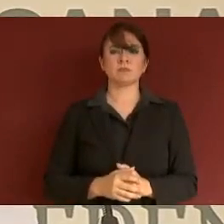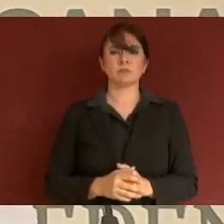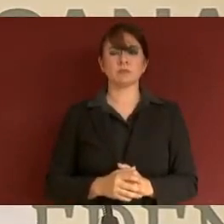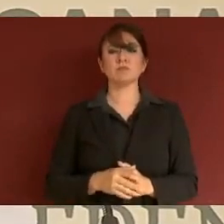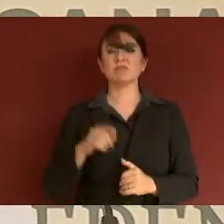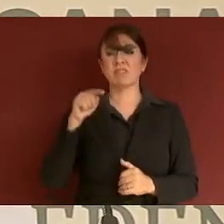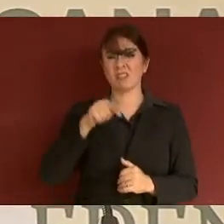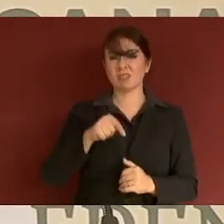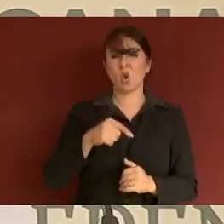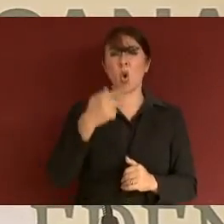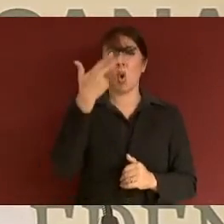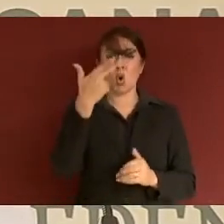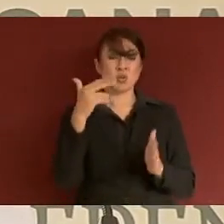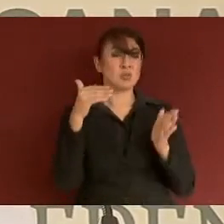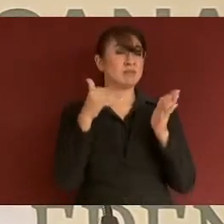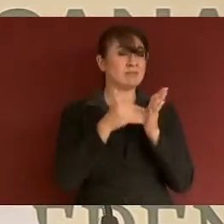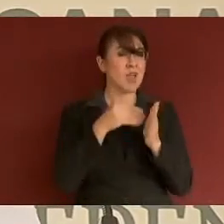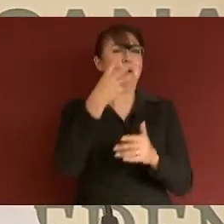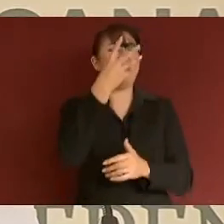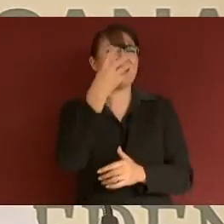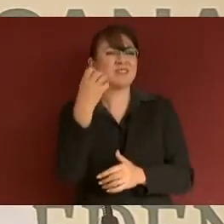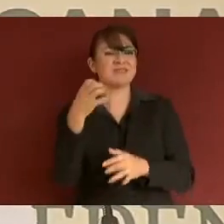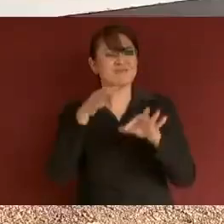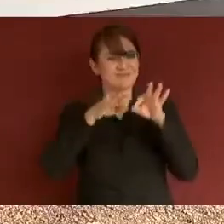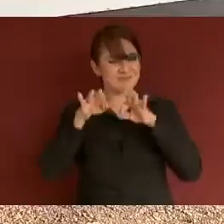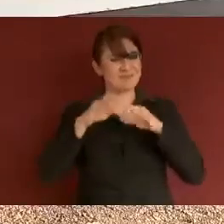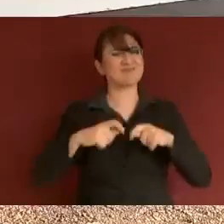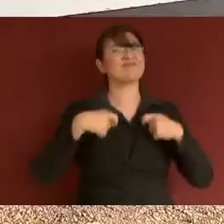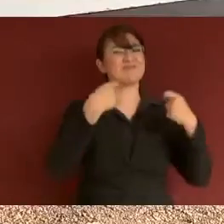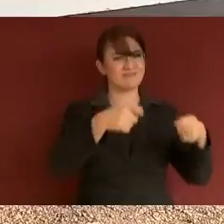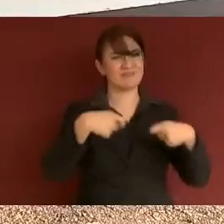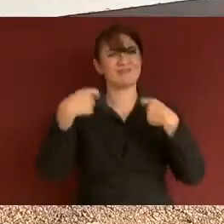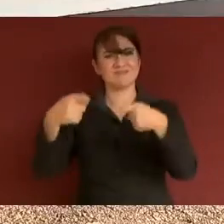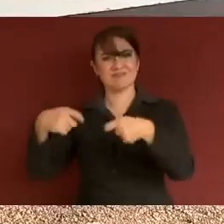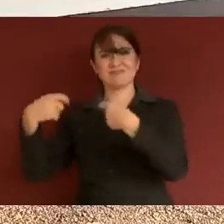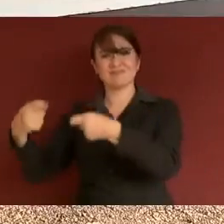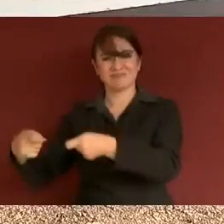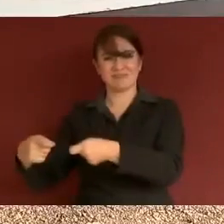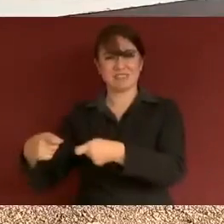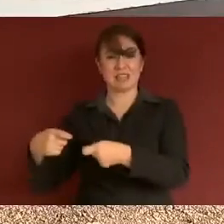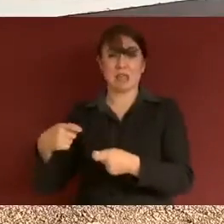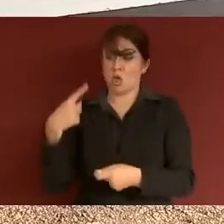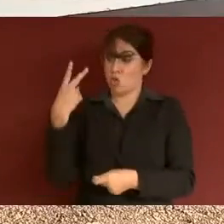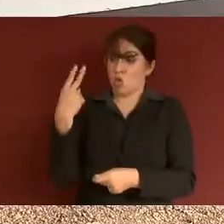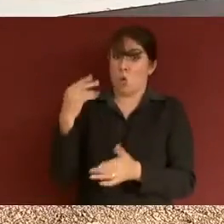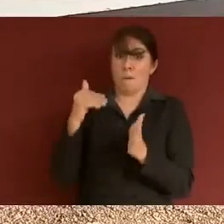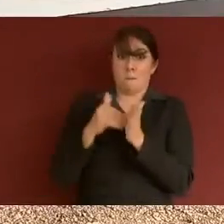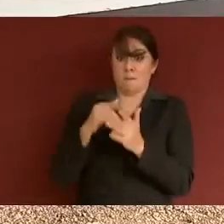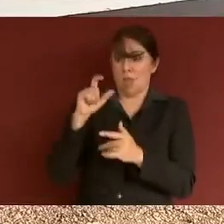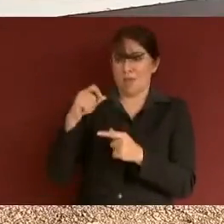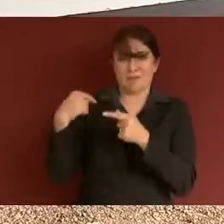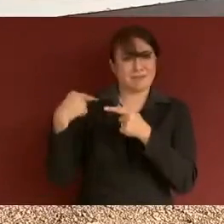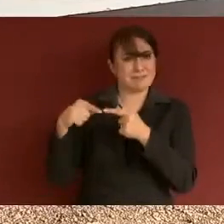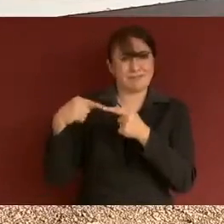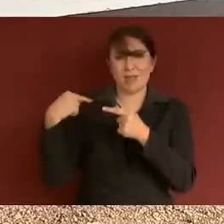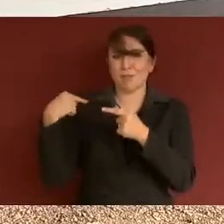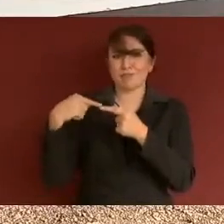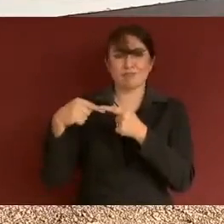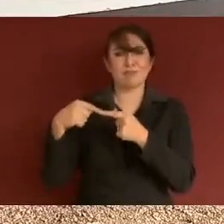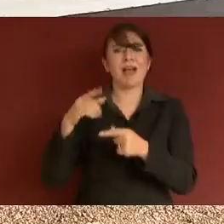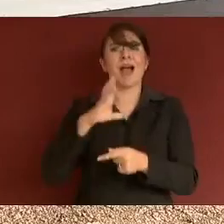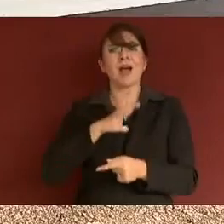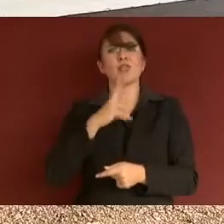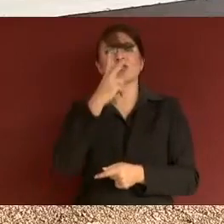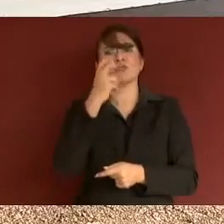generar 8 mil 400 empleos directos, y solo en 2020 se generaron 641 empleos,